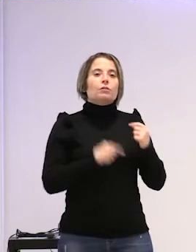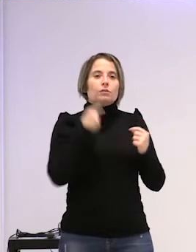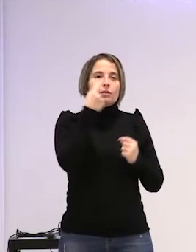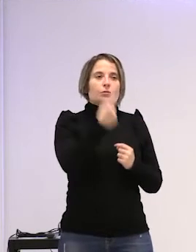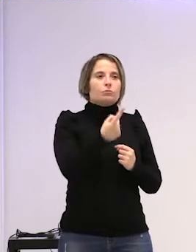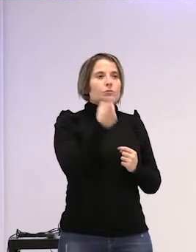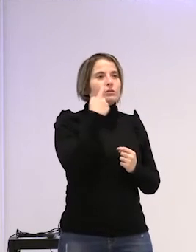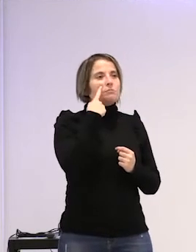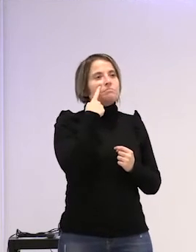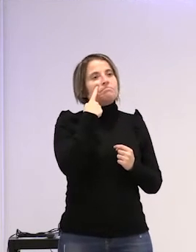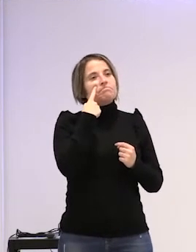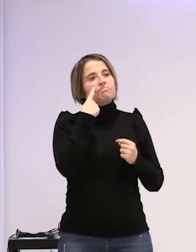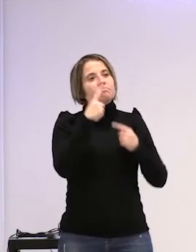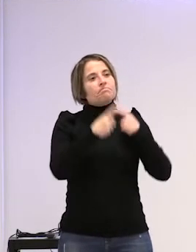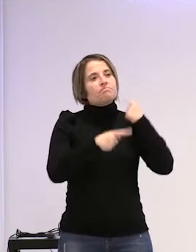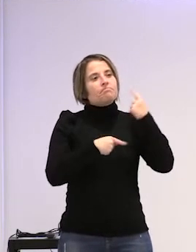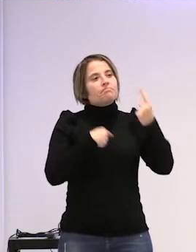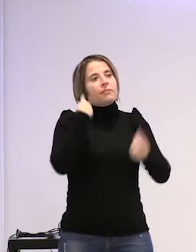sus